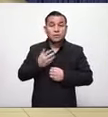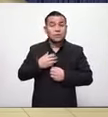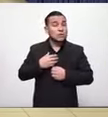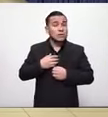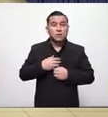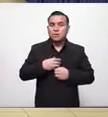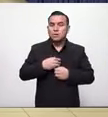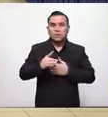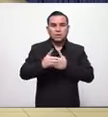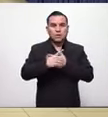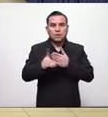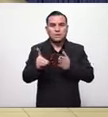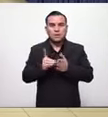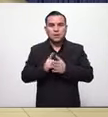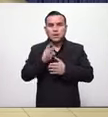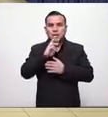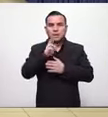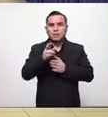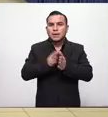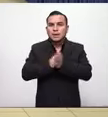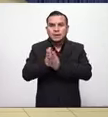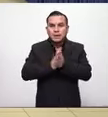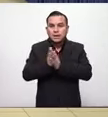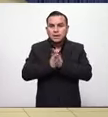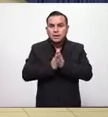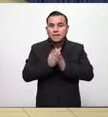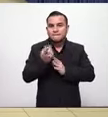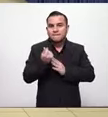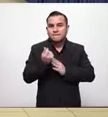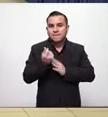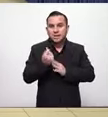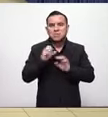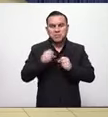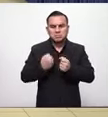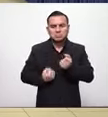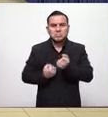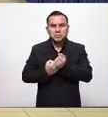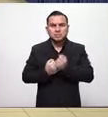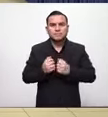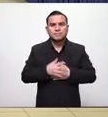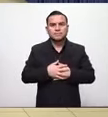asamblea legislativa respondemos a intereses oscuros y que pueden contar conmigo